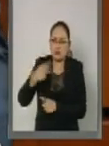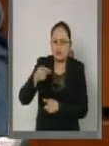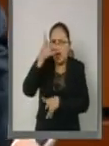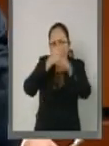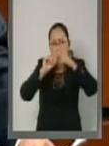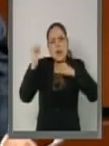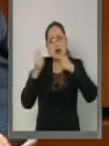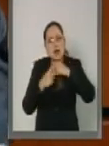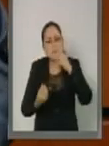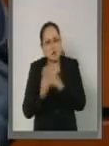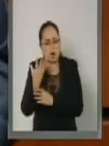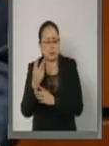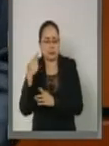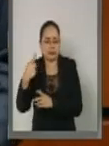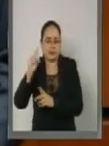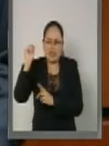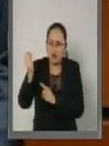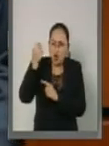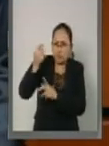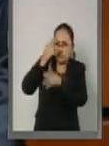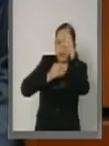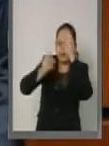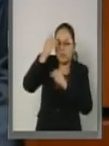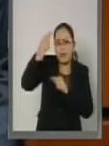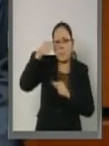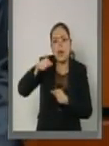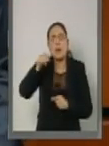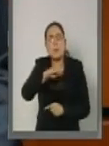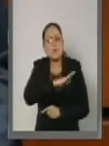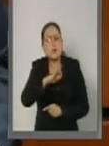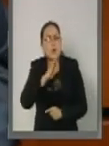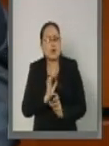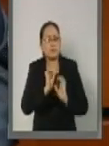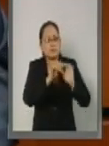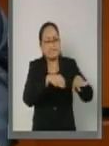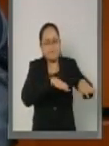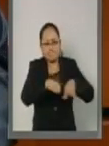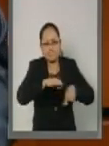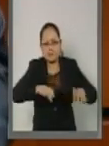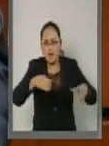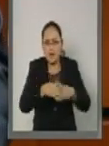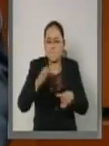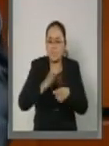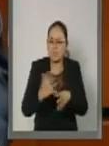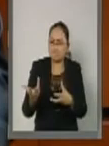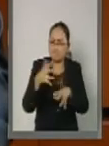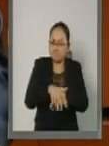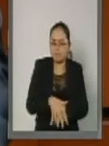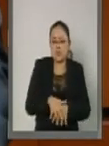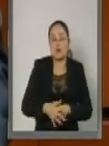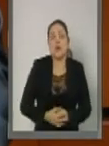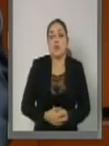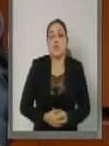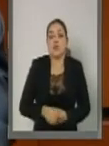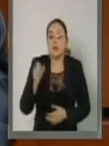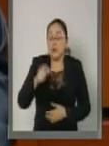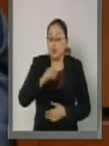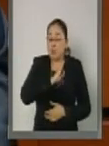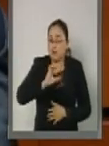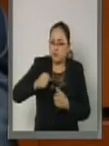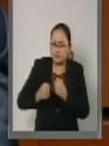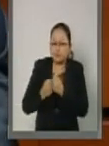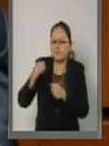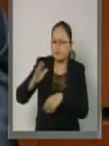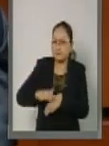y habilidades técnicas y tecnológicas para que puedan incorporarse a mercados laborales más inclusivos, así como fortalecer